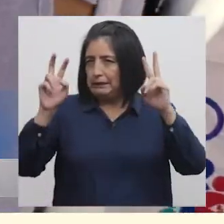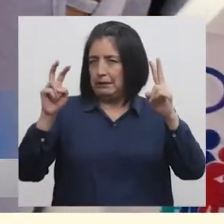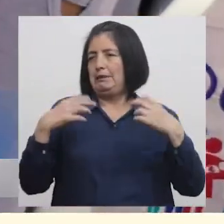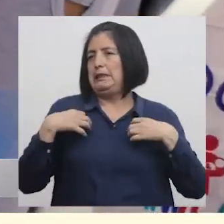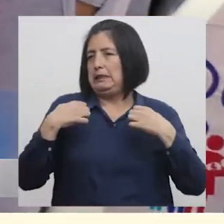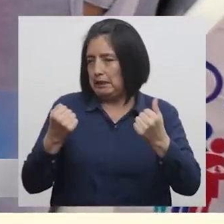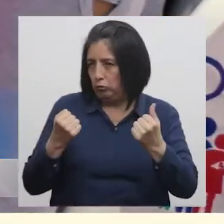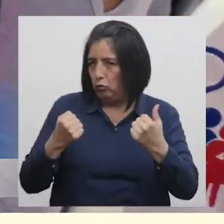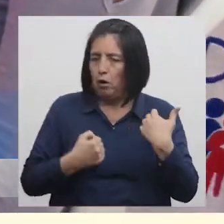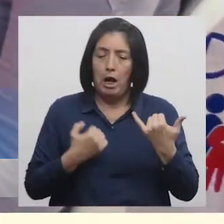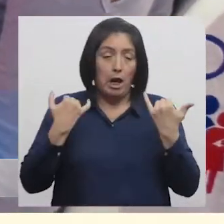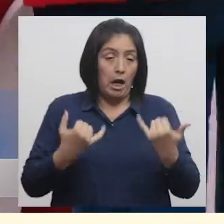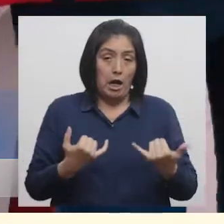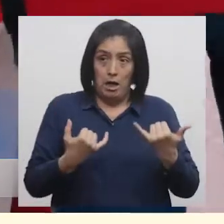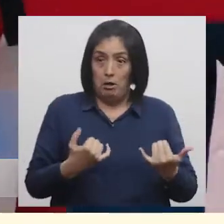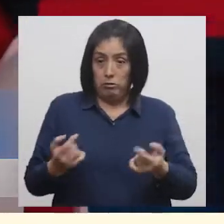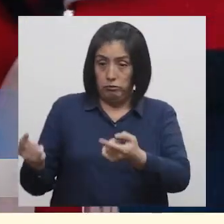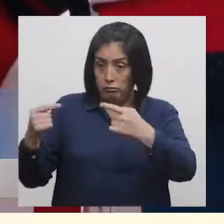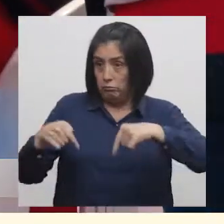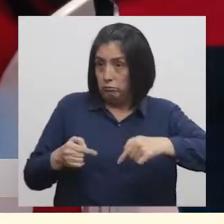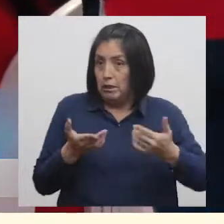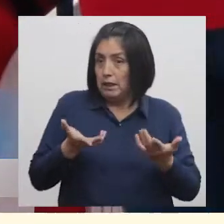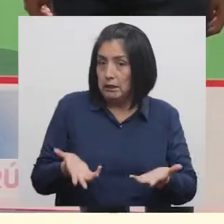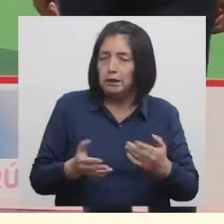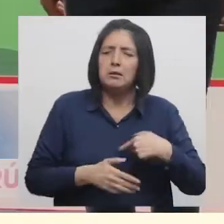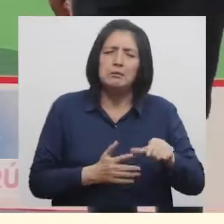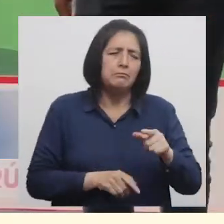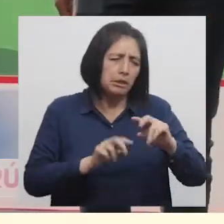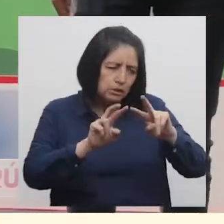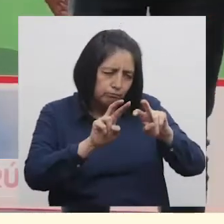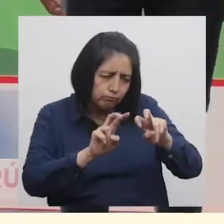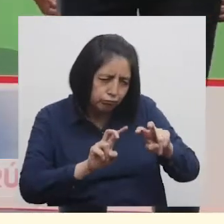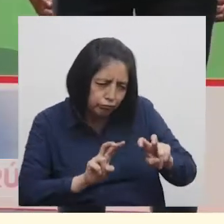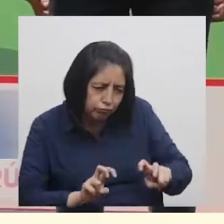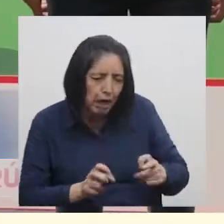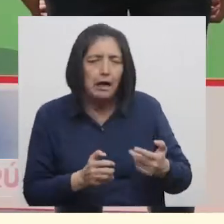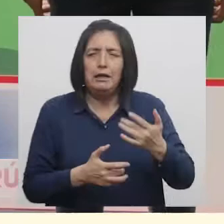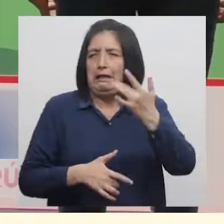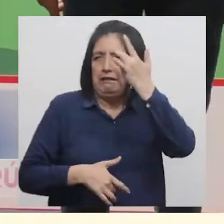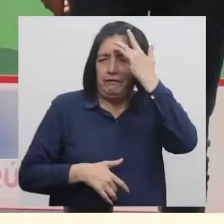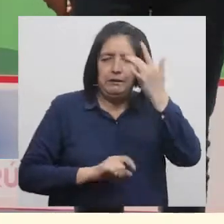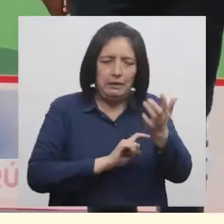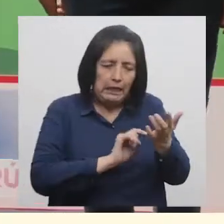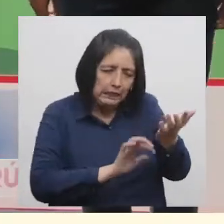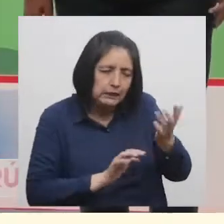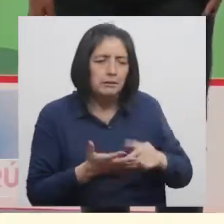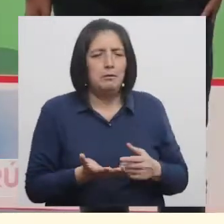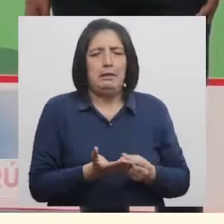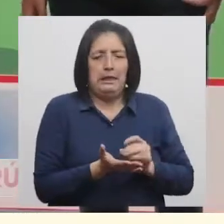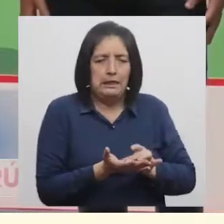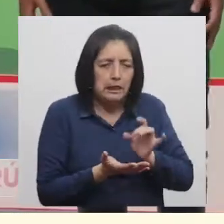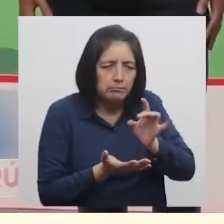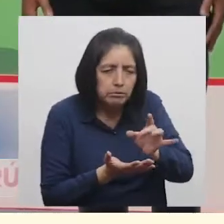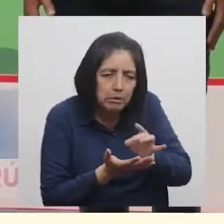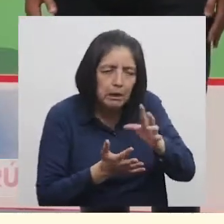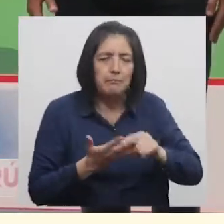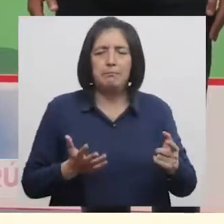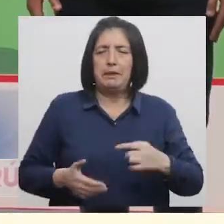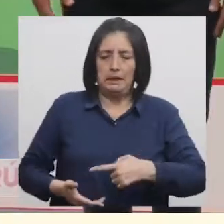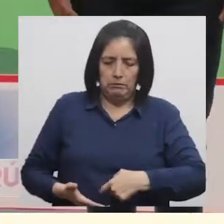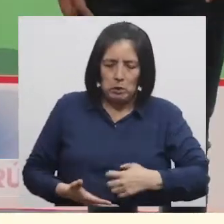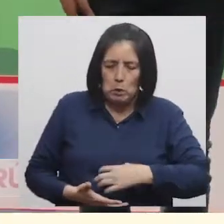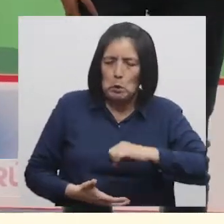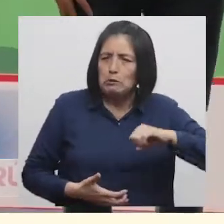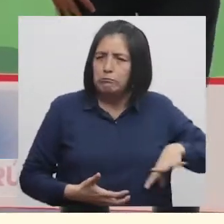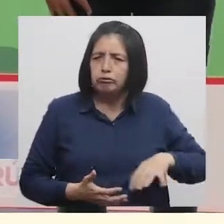Hoy estamos acá para descartar la anemia, para tratar la anemia, para desparasitarnos